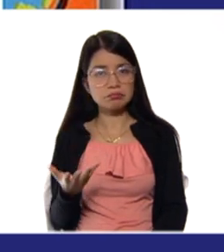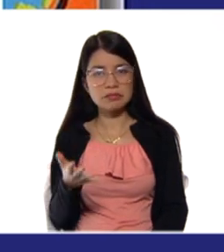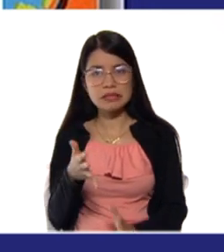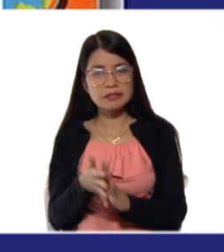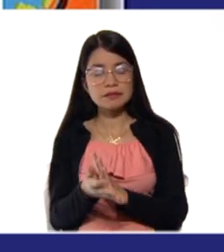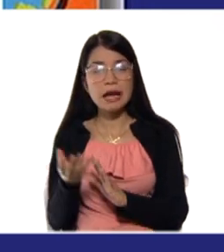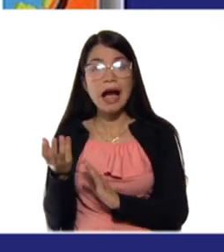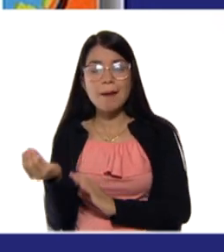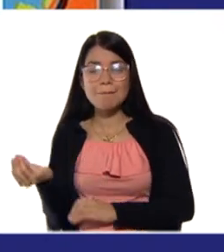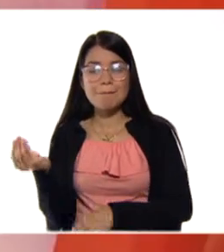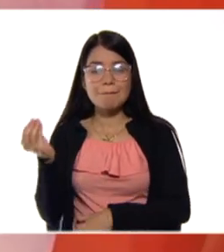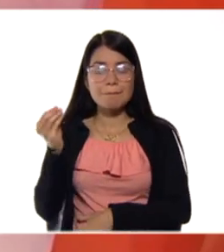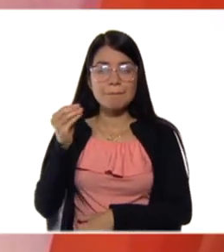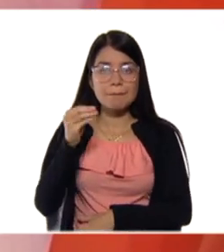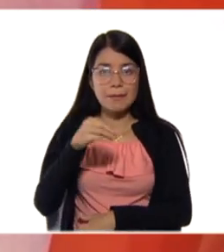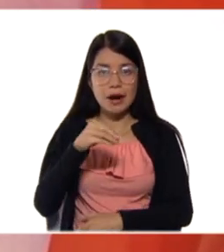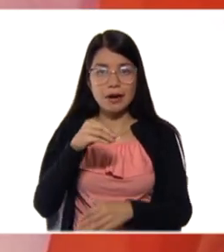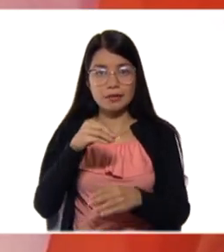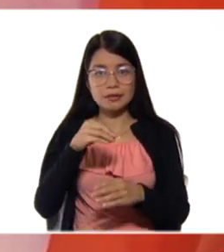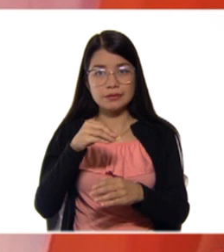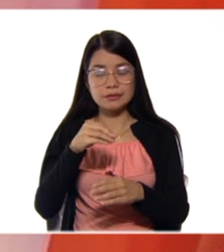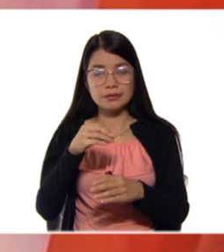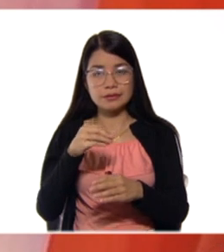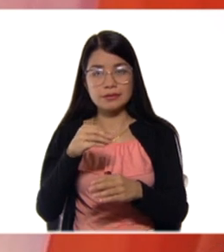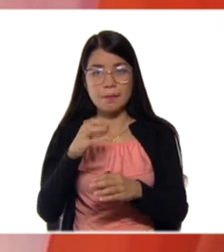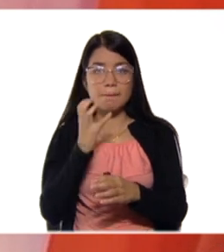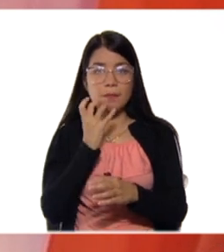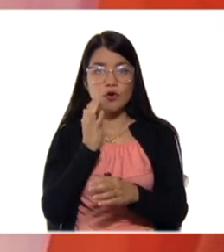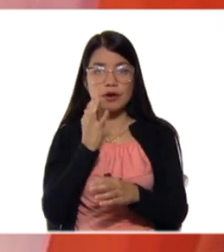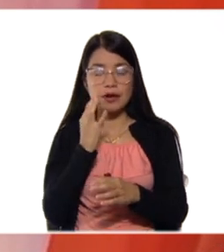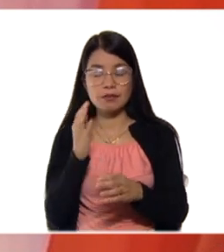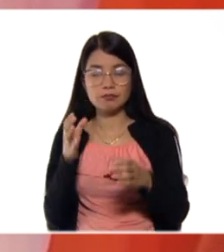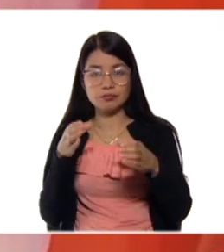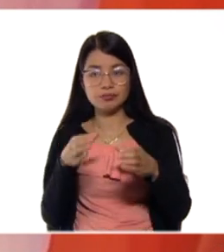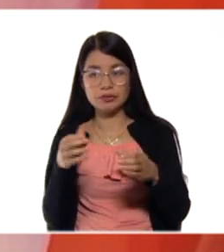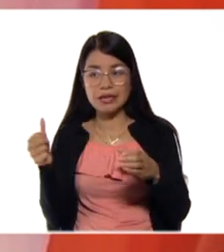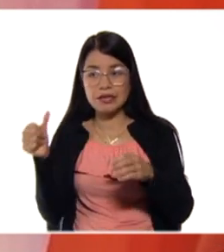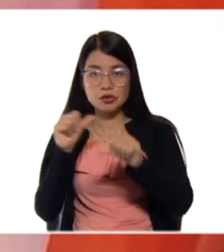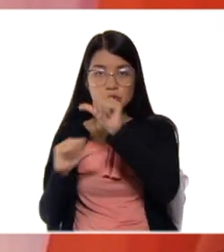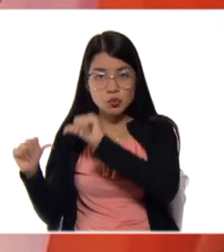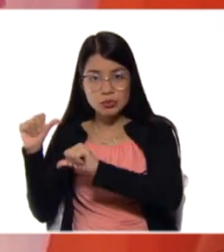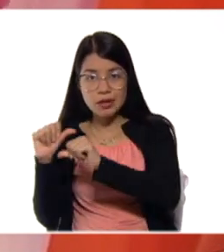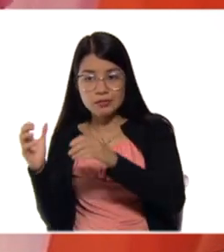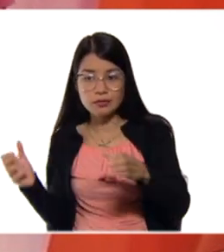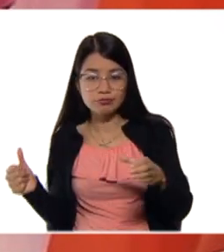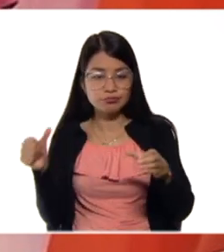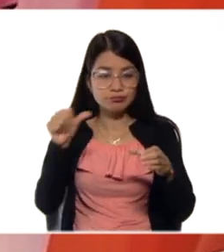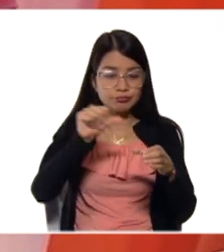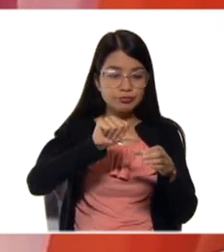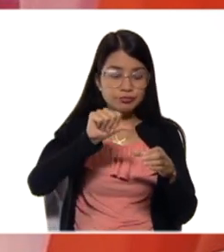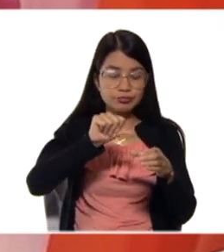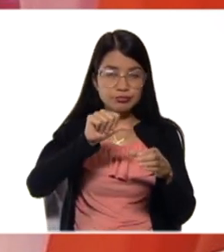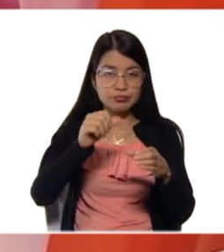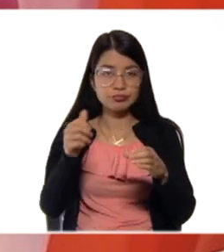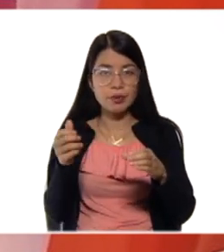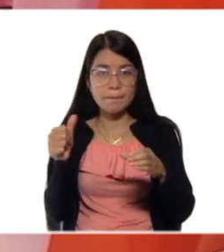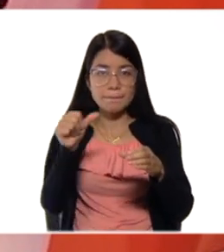algo. Es decir, le voy a agregar una sustancia a esa molécula o